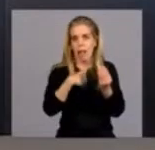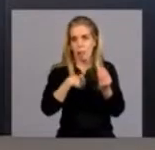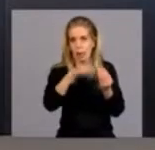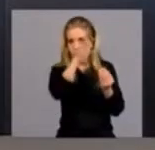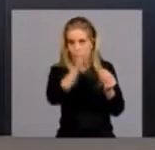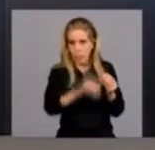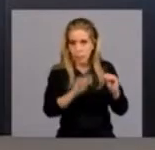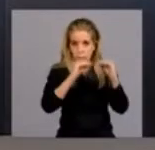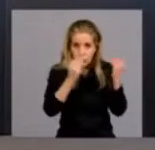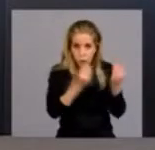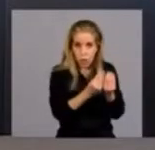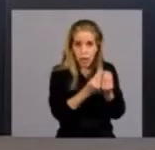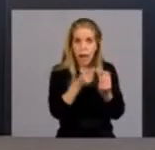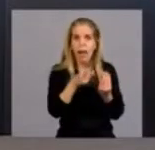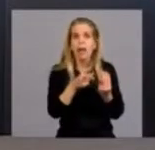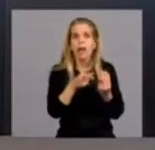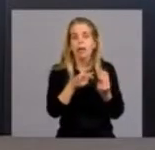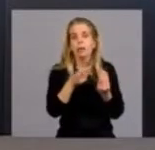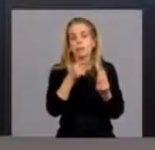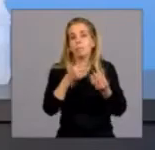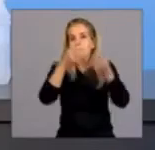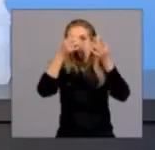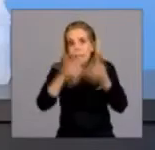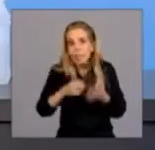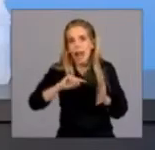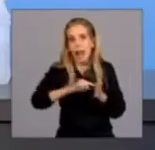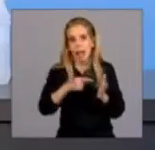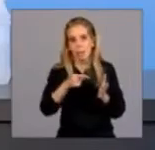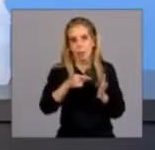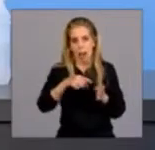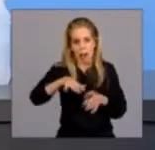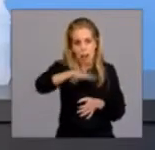el área metropolitana de Buenos Aires.